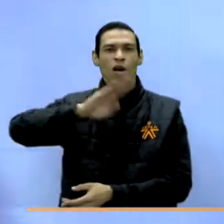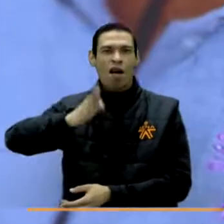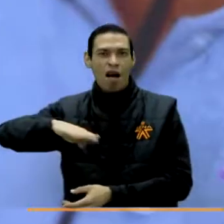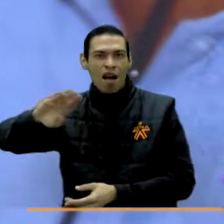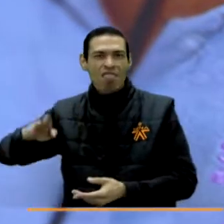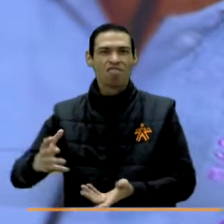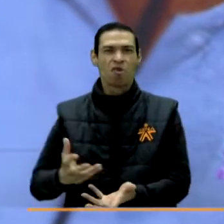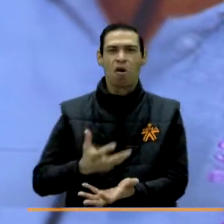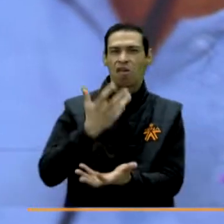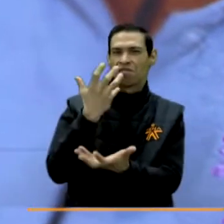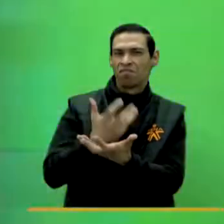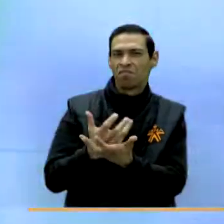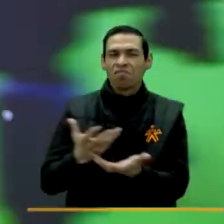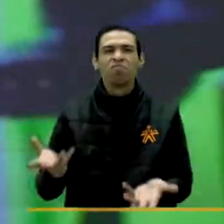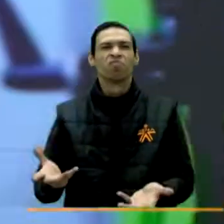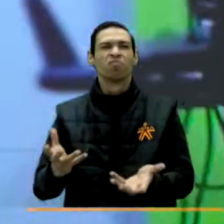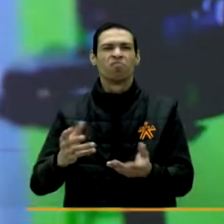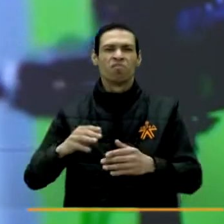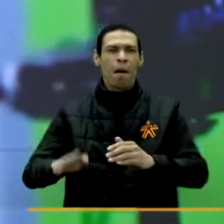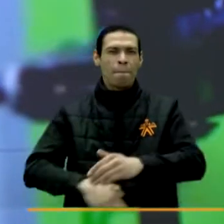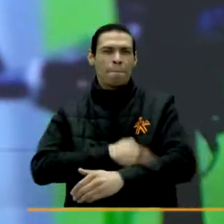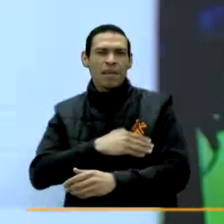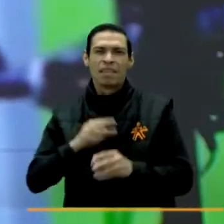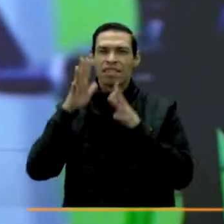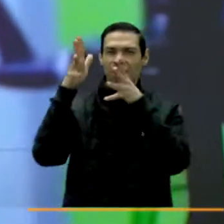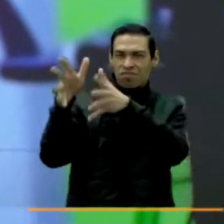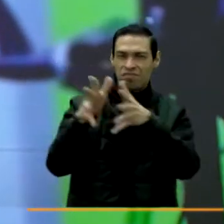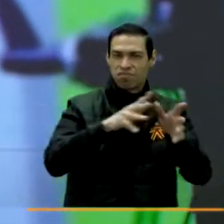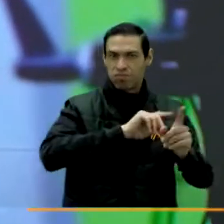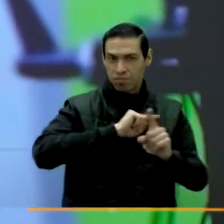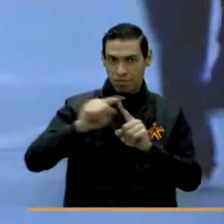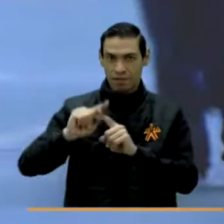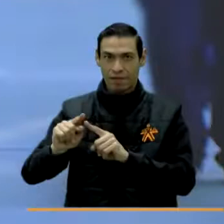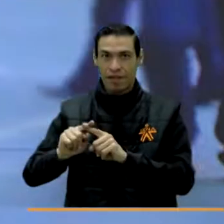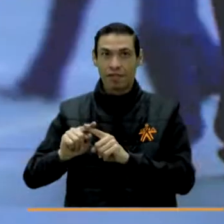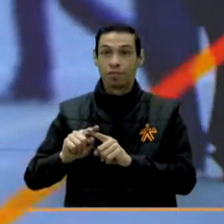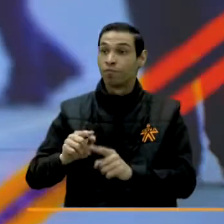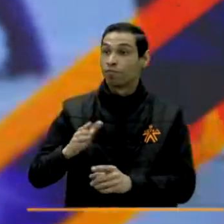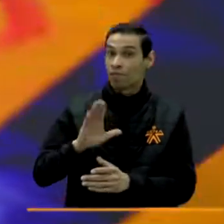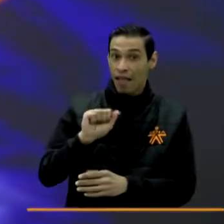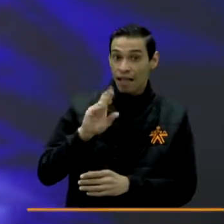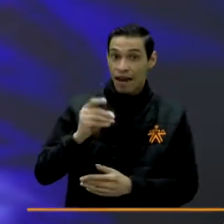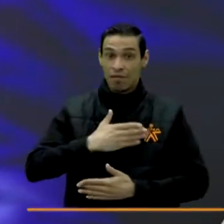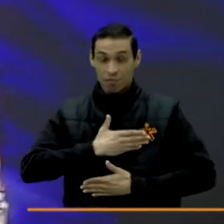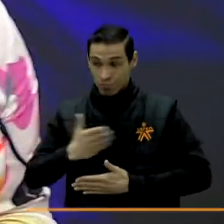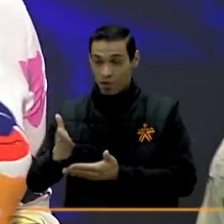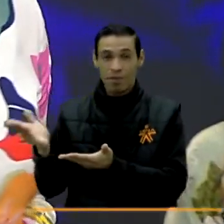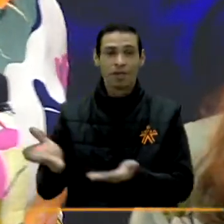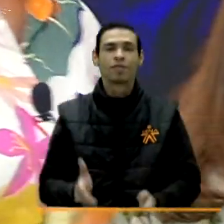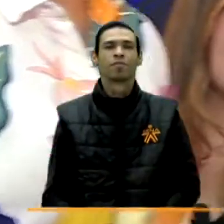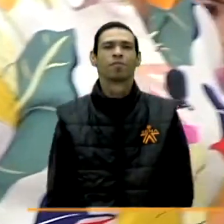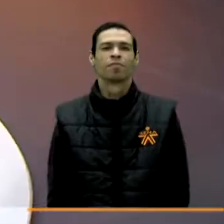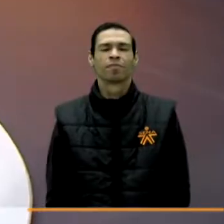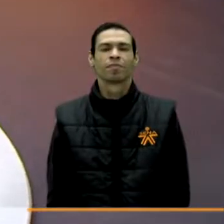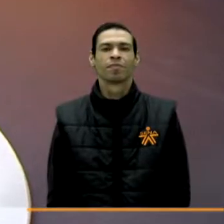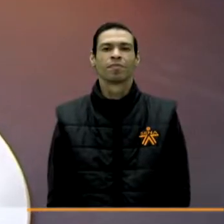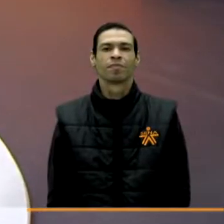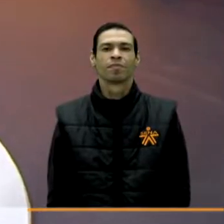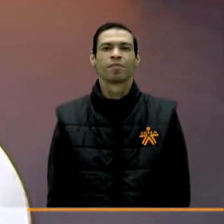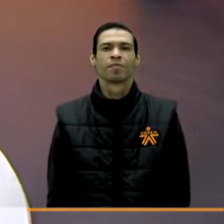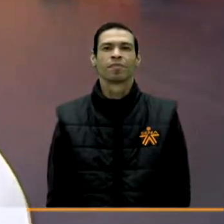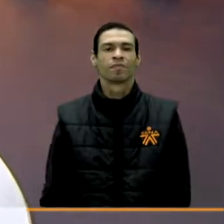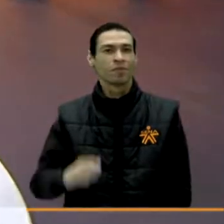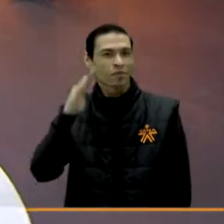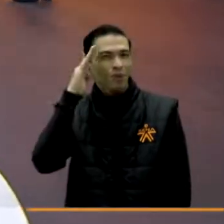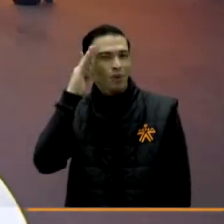Universidad Javeriana, Colciencias, el Ministerio de Educación Nacional, entre otras. Gracias, Adriana, bienvenida a Sena Al Aire TV. Siéntate, Adriana,